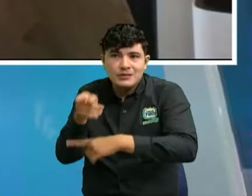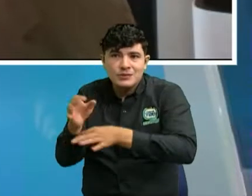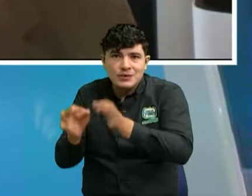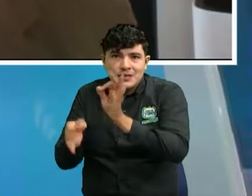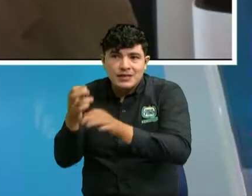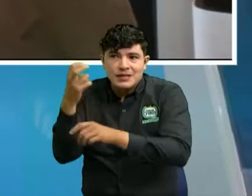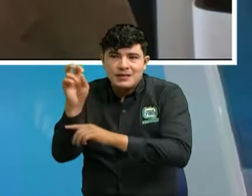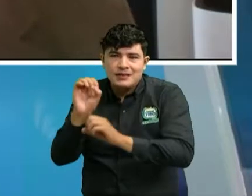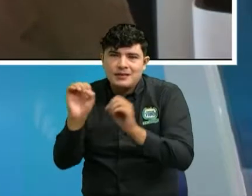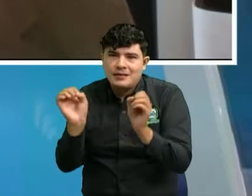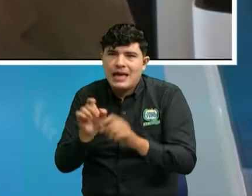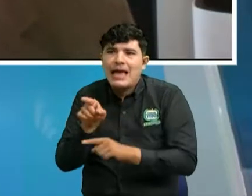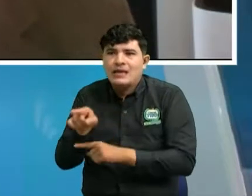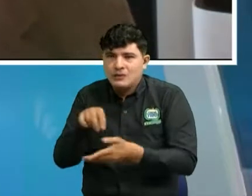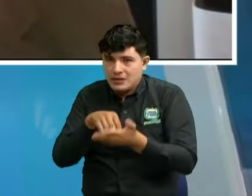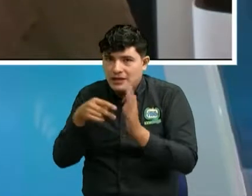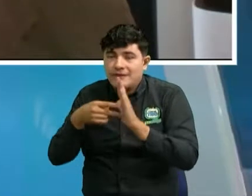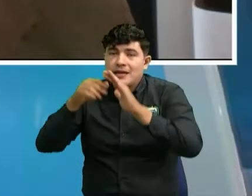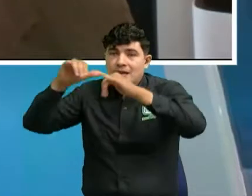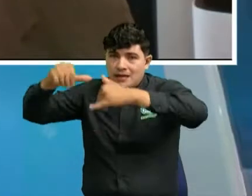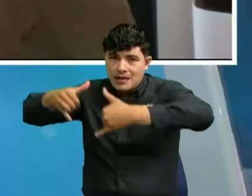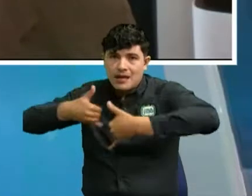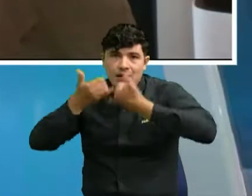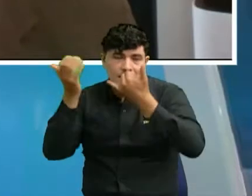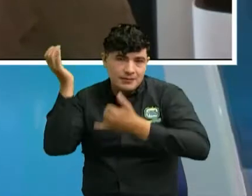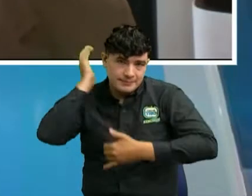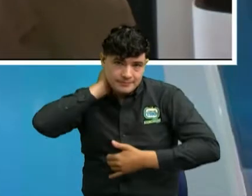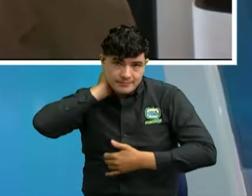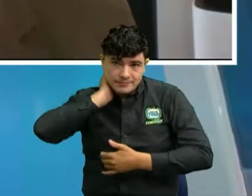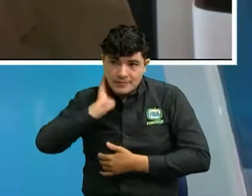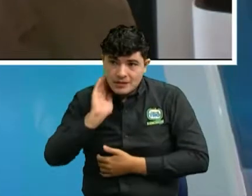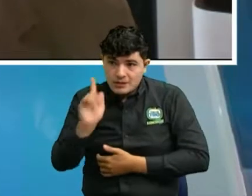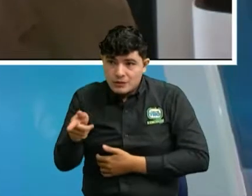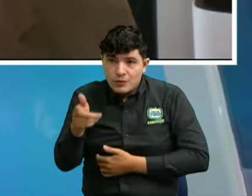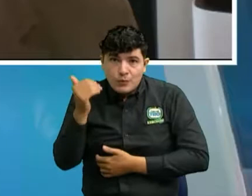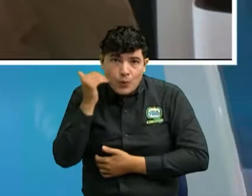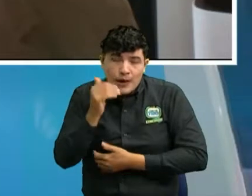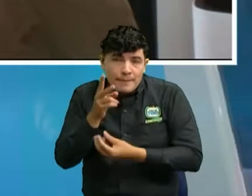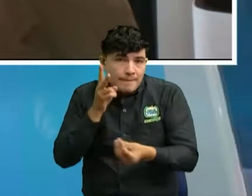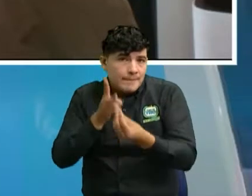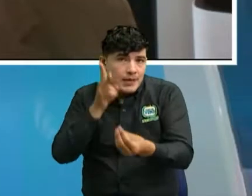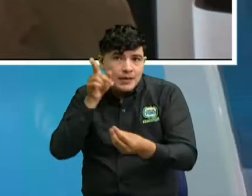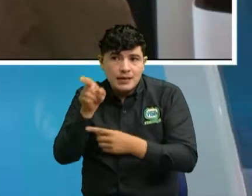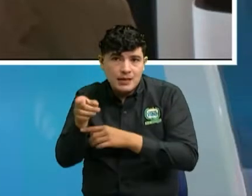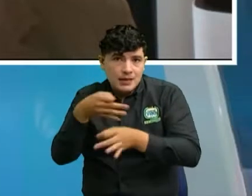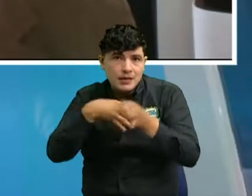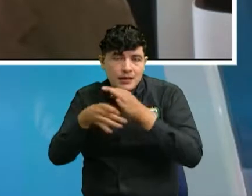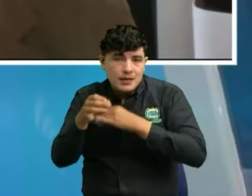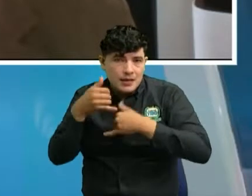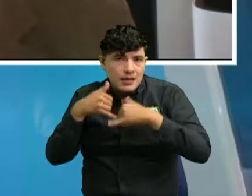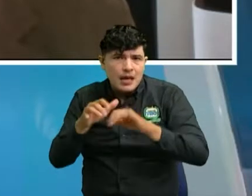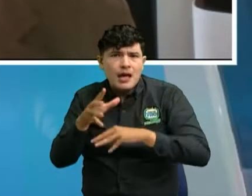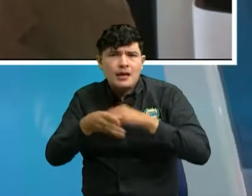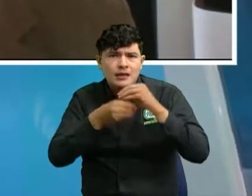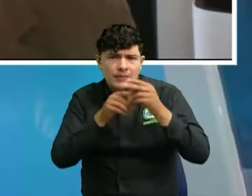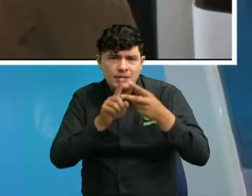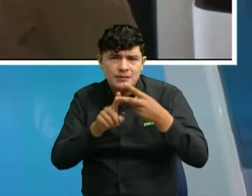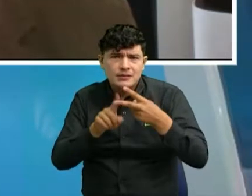claramente hay una estafa donde la señora fue víctima de una suplantación y hay otro delito,